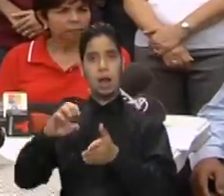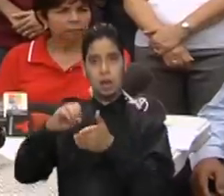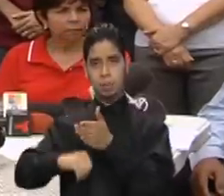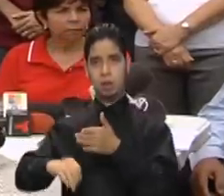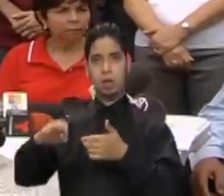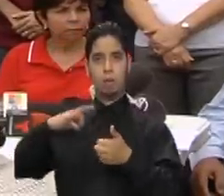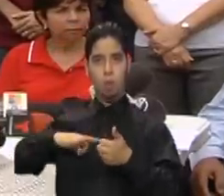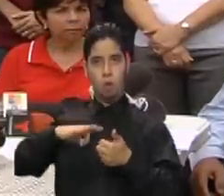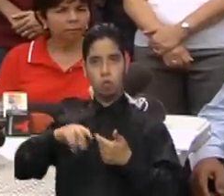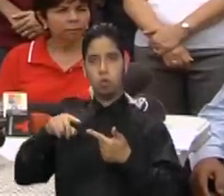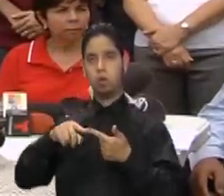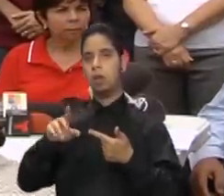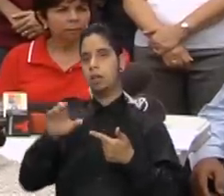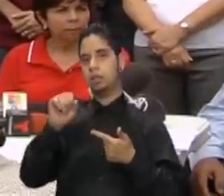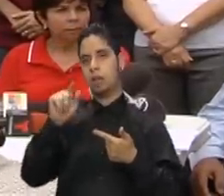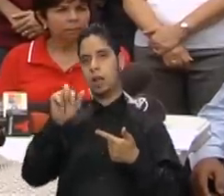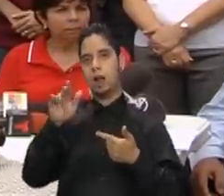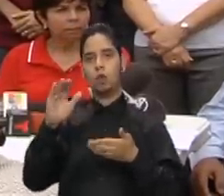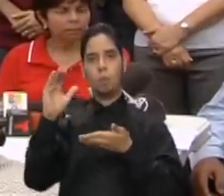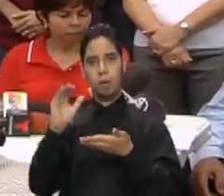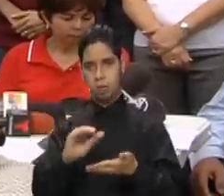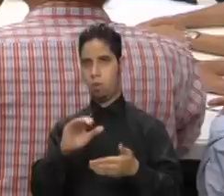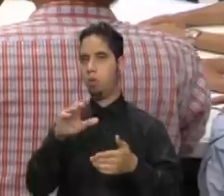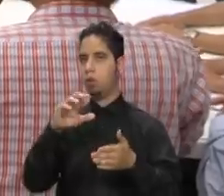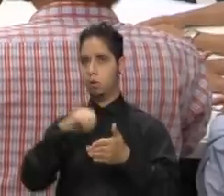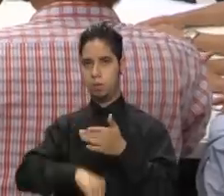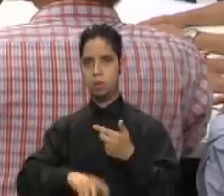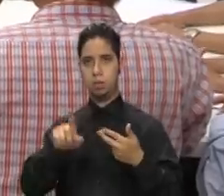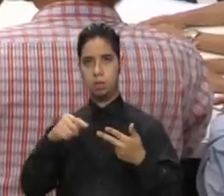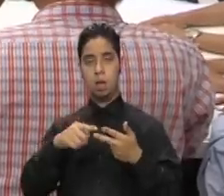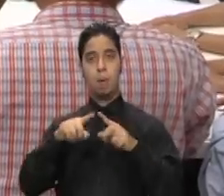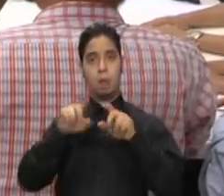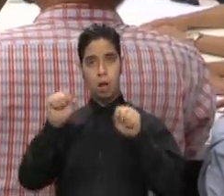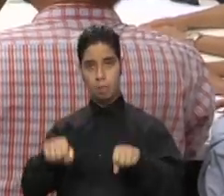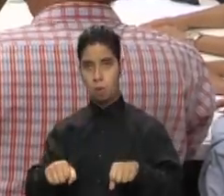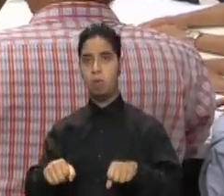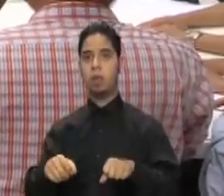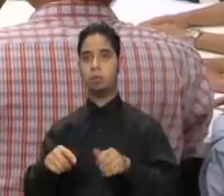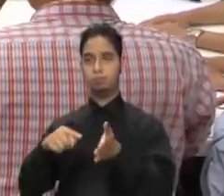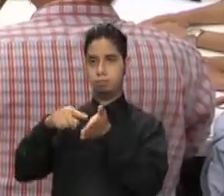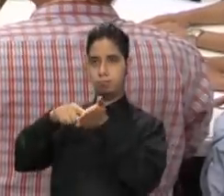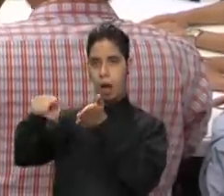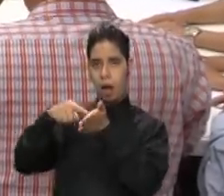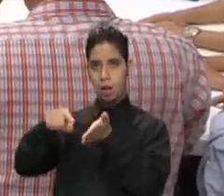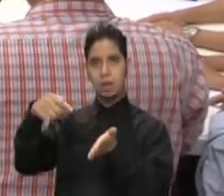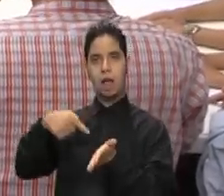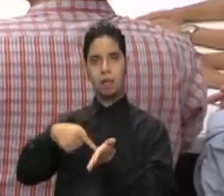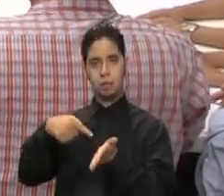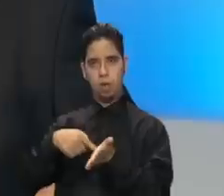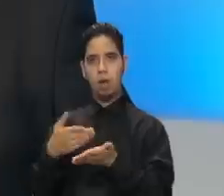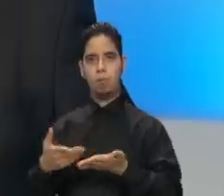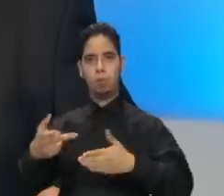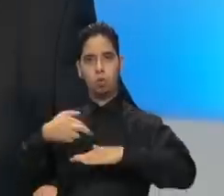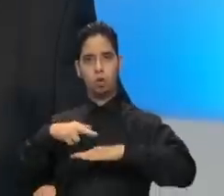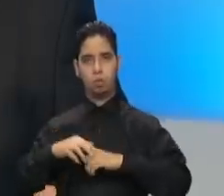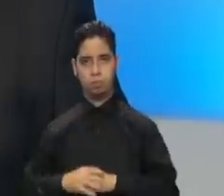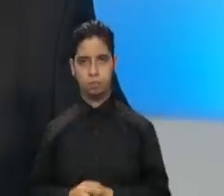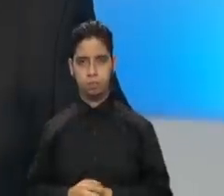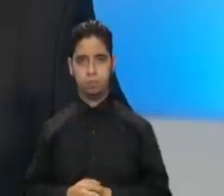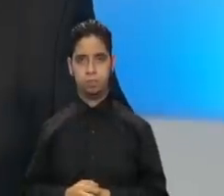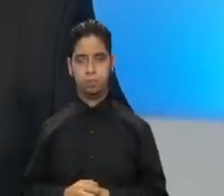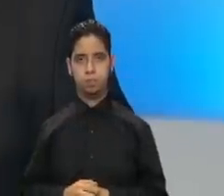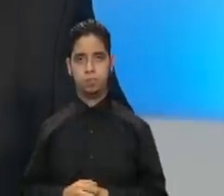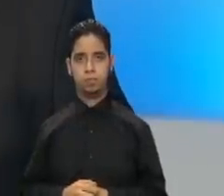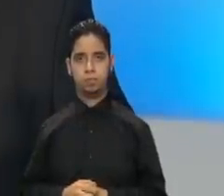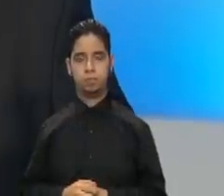reducir el salario mínimo y aumentar el impuesto al consumo para enfrentar la deuda de sobre 70 mil millones que enfrenta el país El Colegio